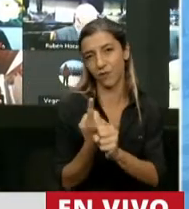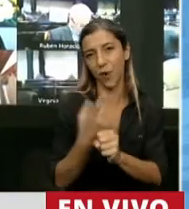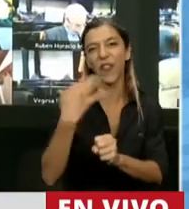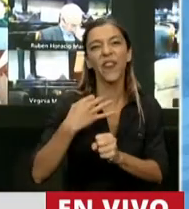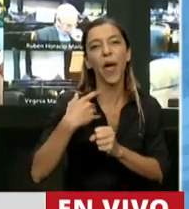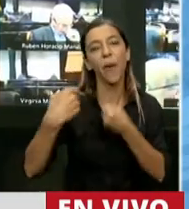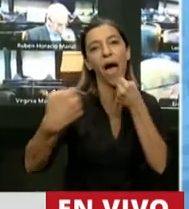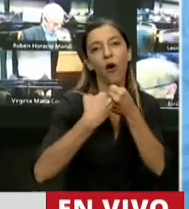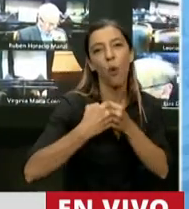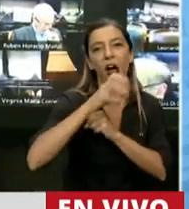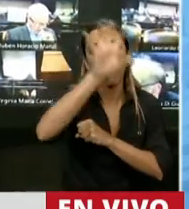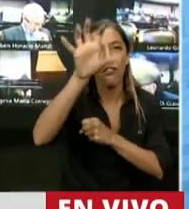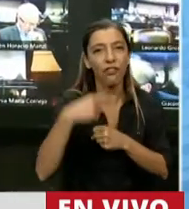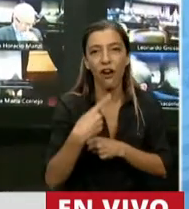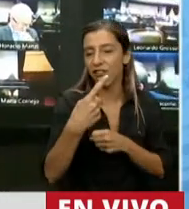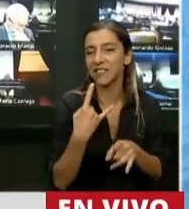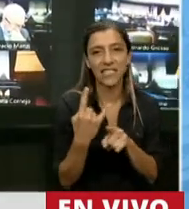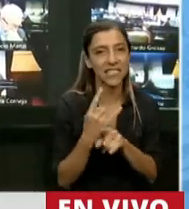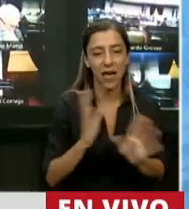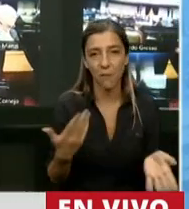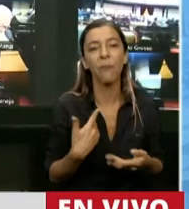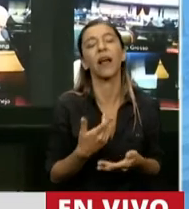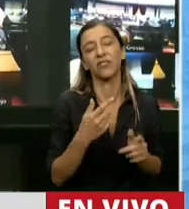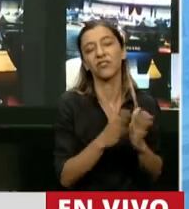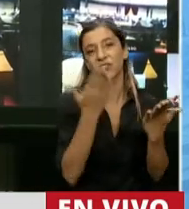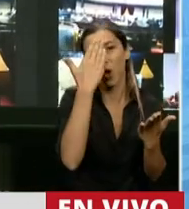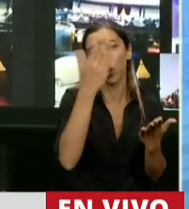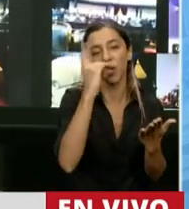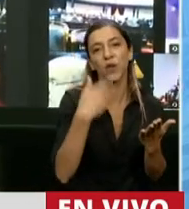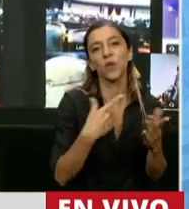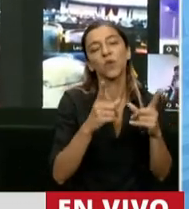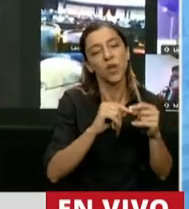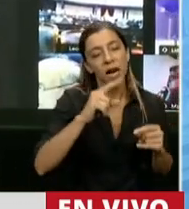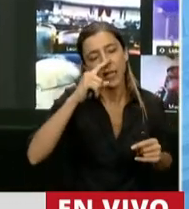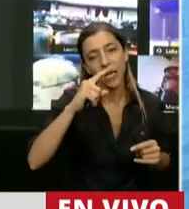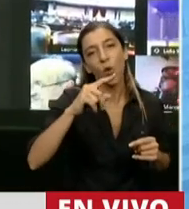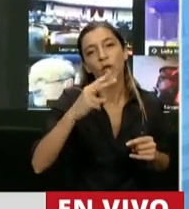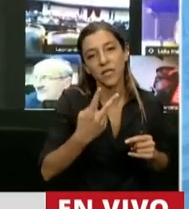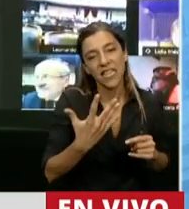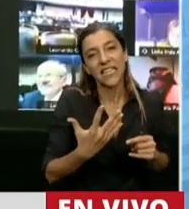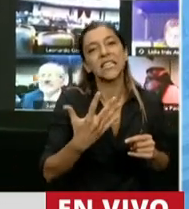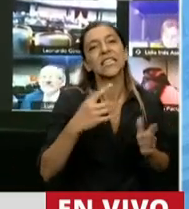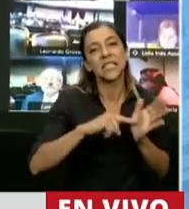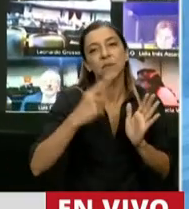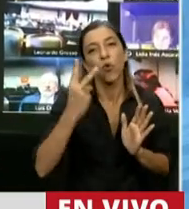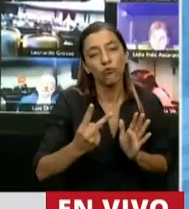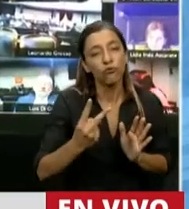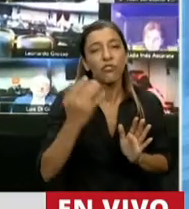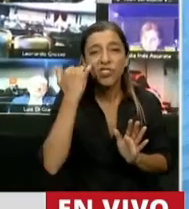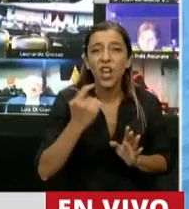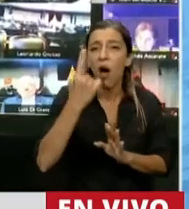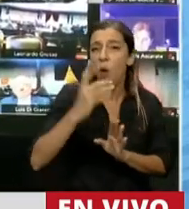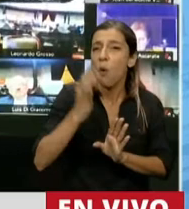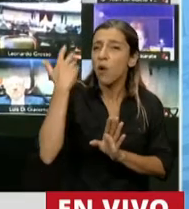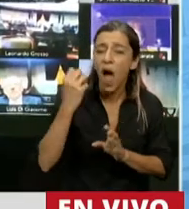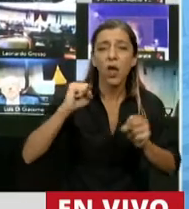y que define el artículo 75 inciso 2 de la constitución lo ratificó hace apenas un año el